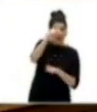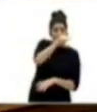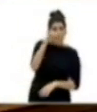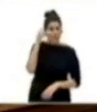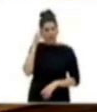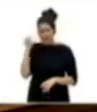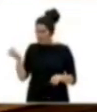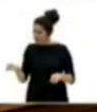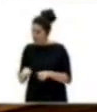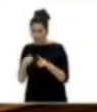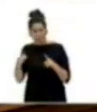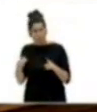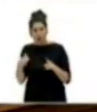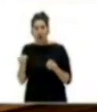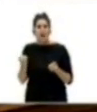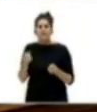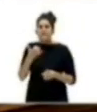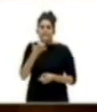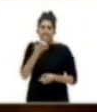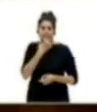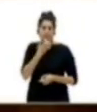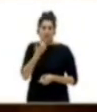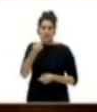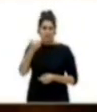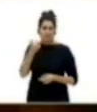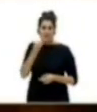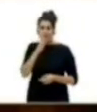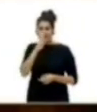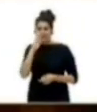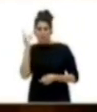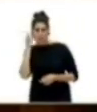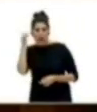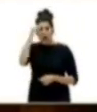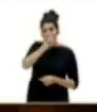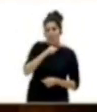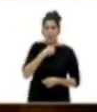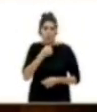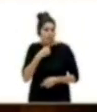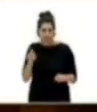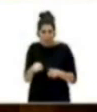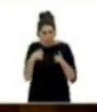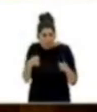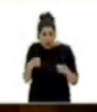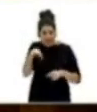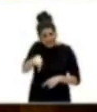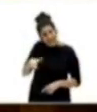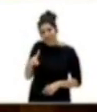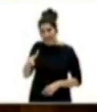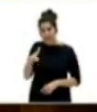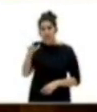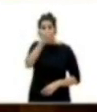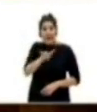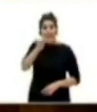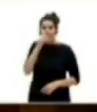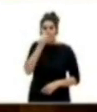independientemente de su orientación sensual e identidad sexual, es un derecho. Tenemos en Canarias una de las